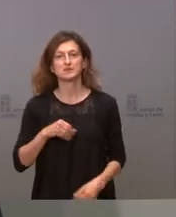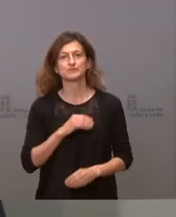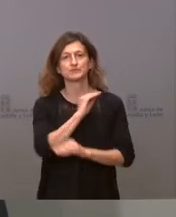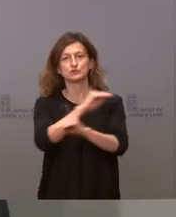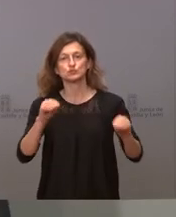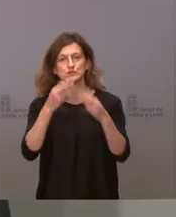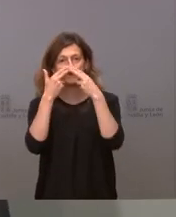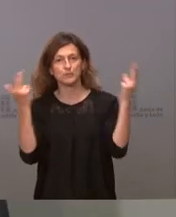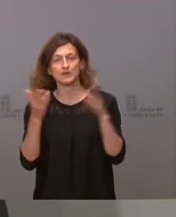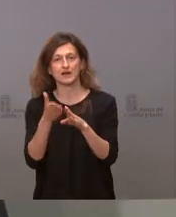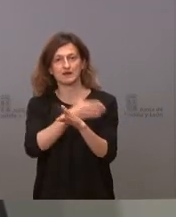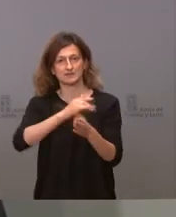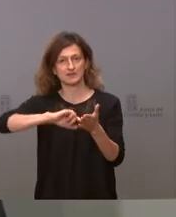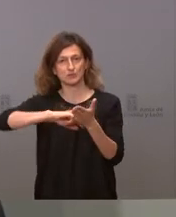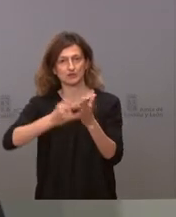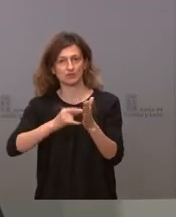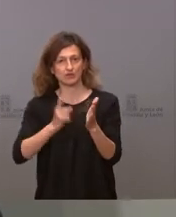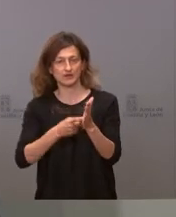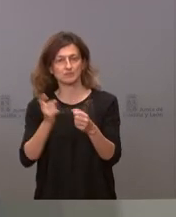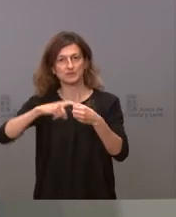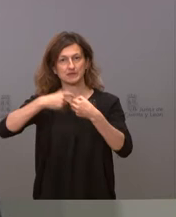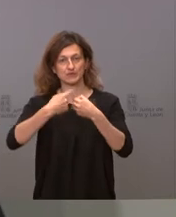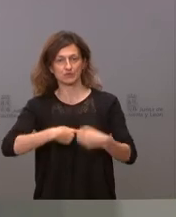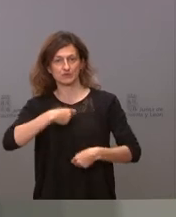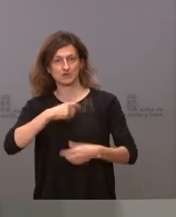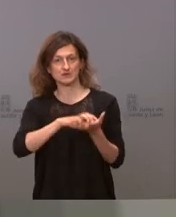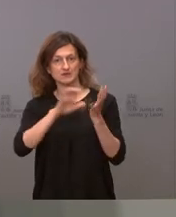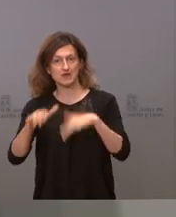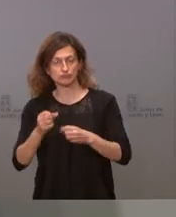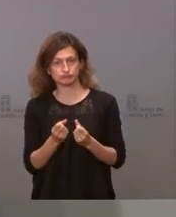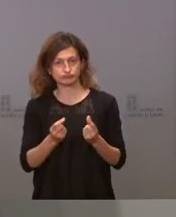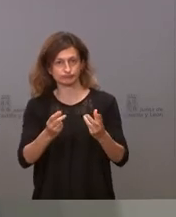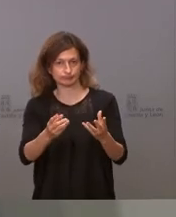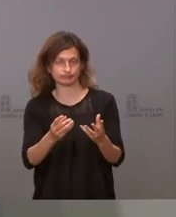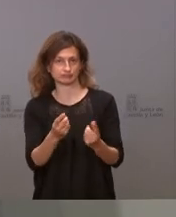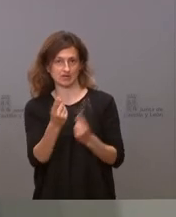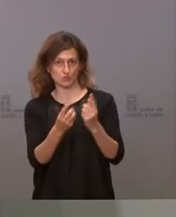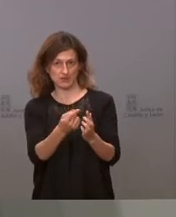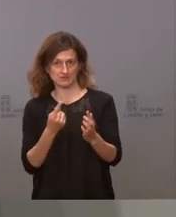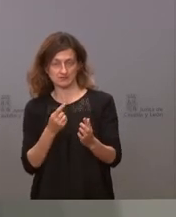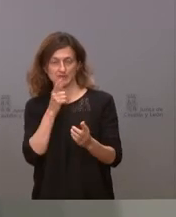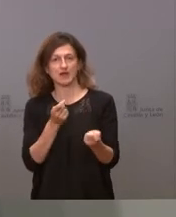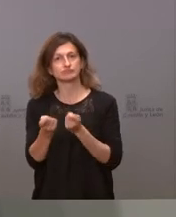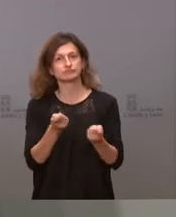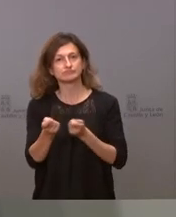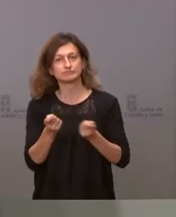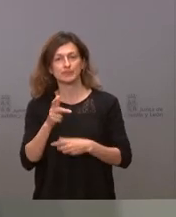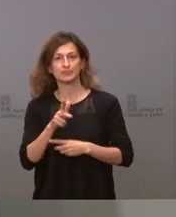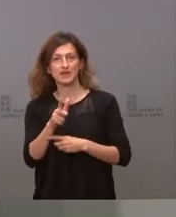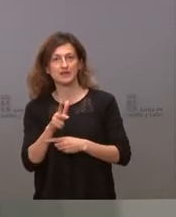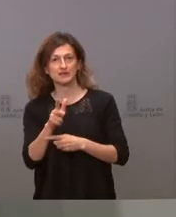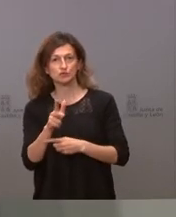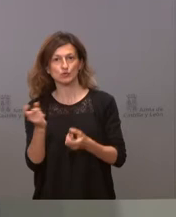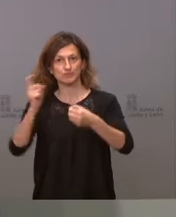el anteproyecto de la Ley de Participación Ciudadana de Castilla y León, que entre otras muchas cosas va a regular el derecho de